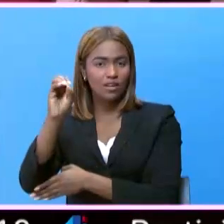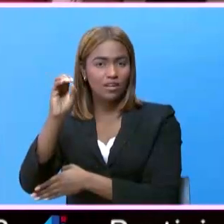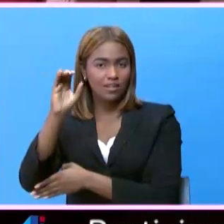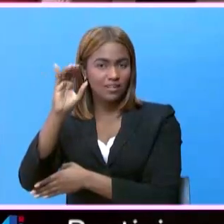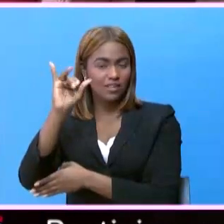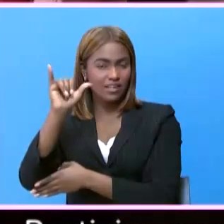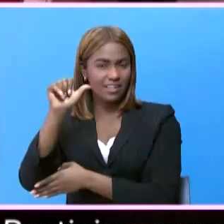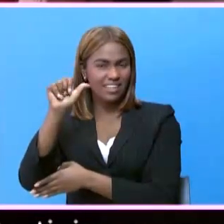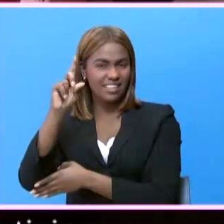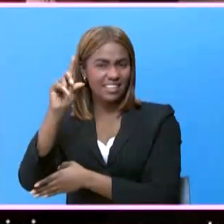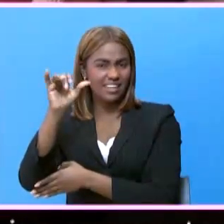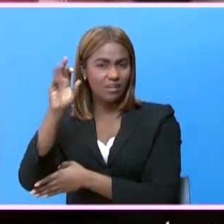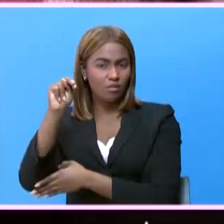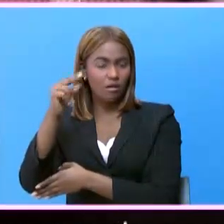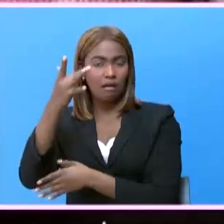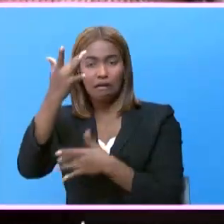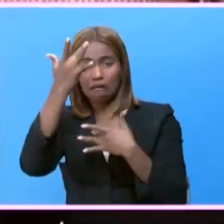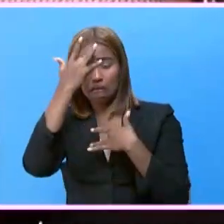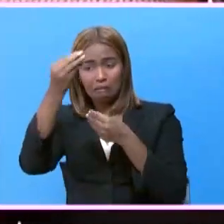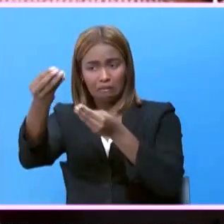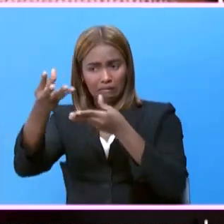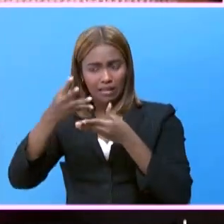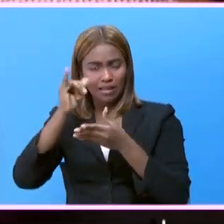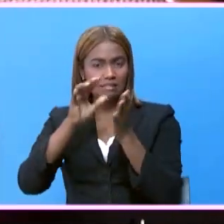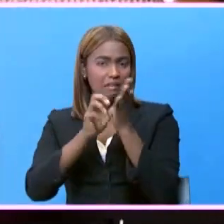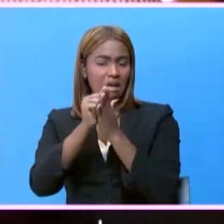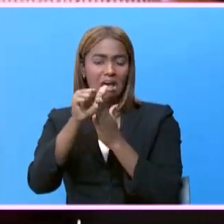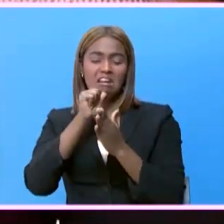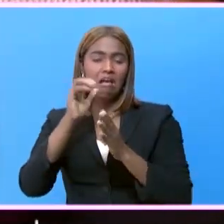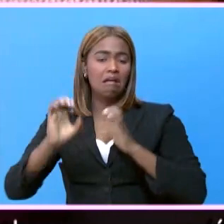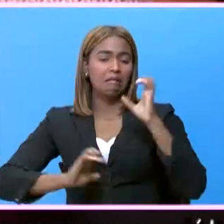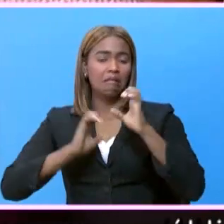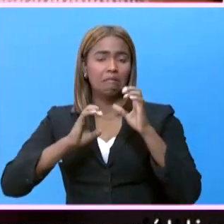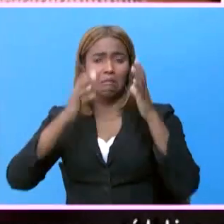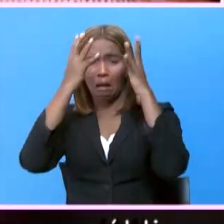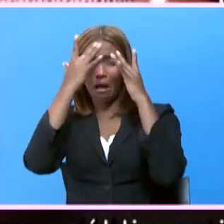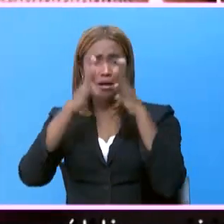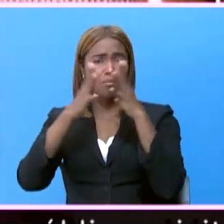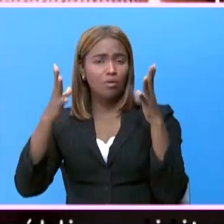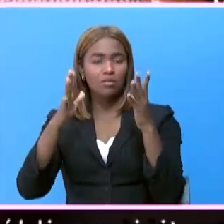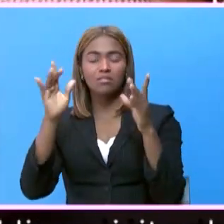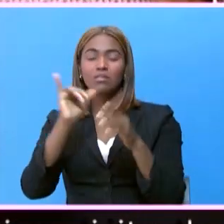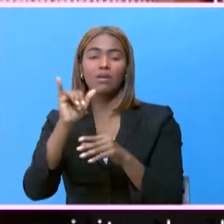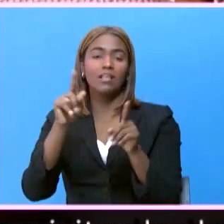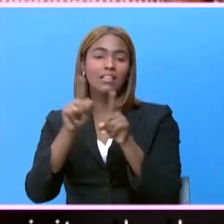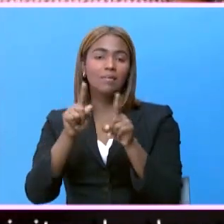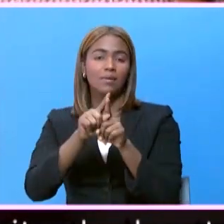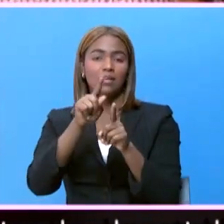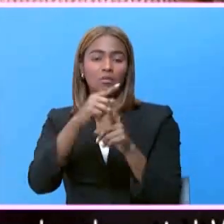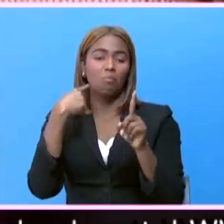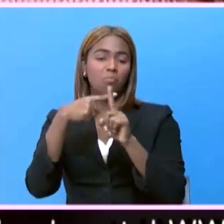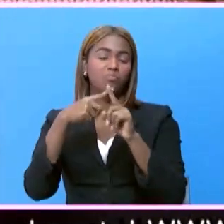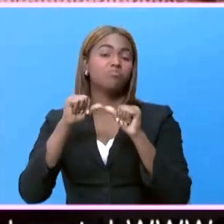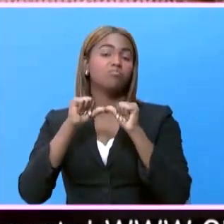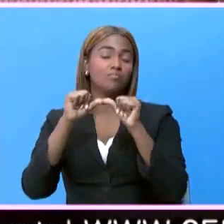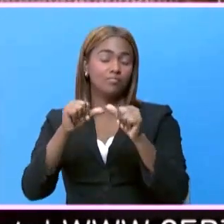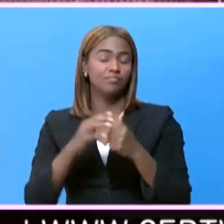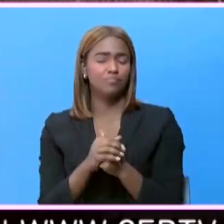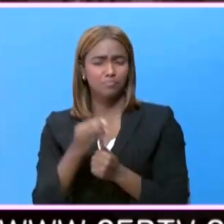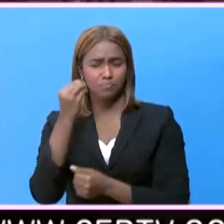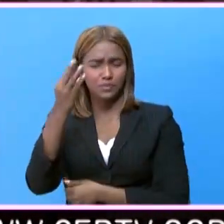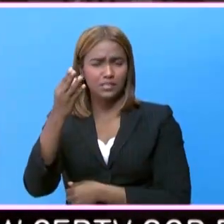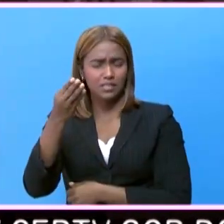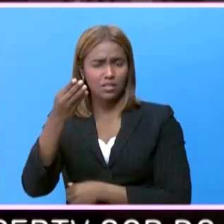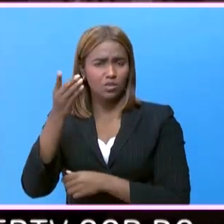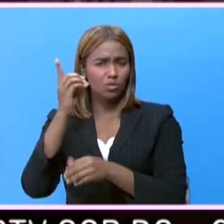Adames, la noticia de tener cáncer de mama no alteró su estado de ánimo y mucho menos su positivismo. Digo, doctor, yo